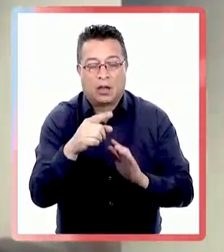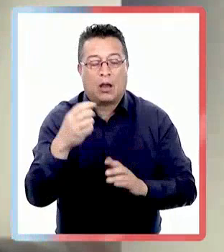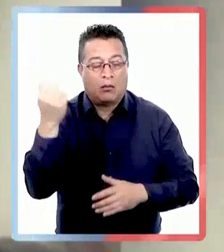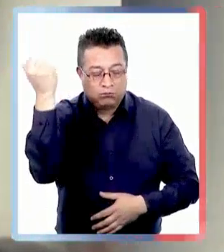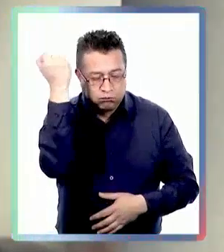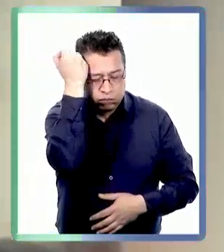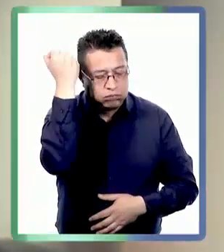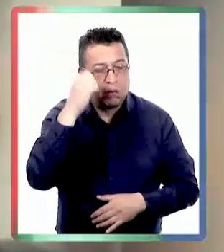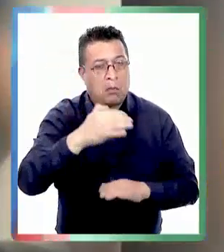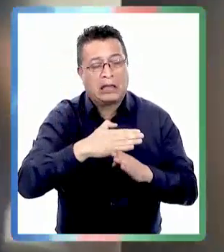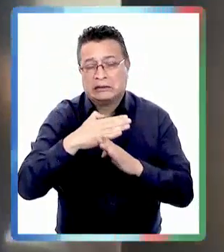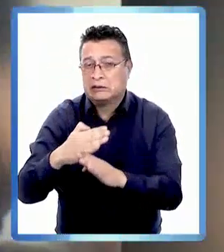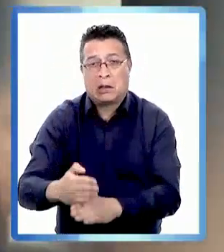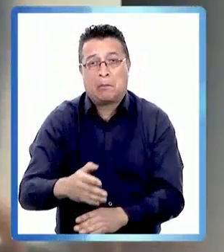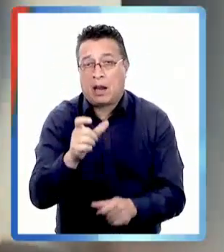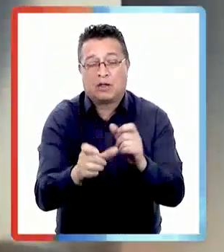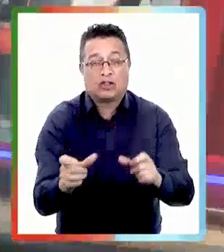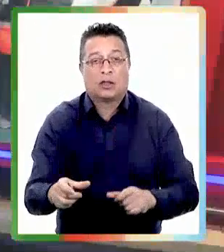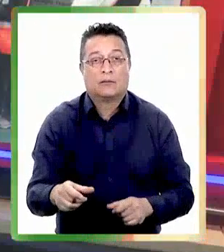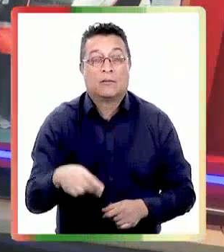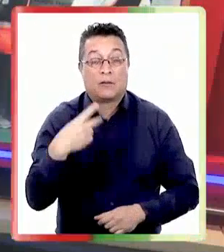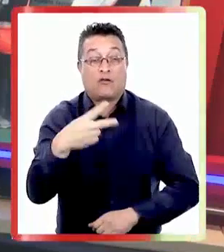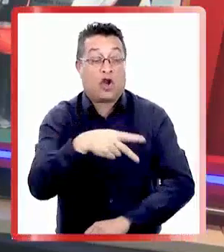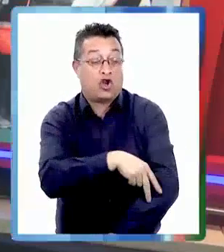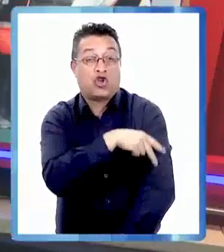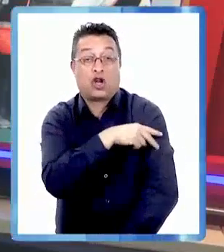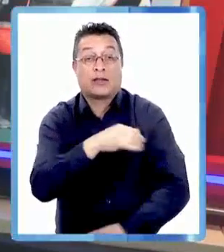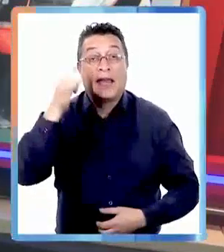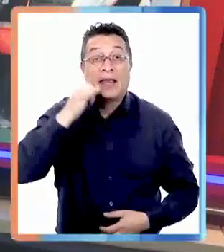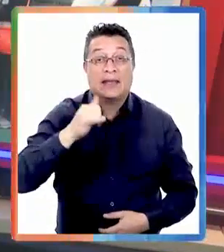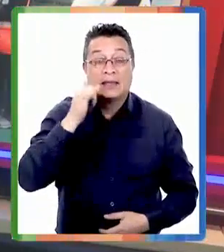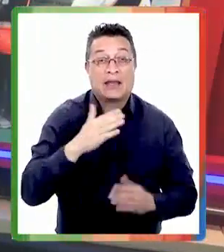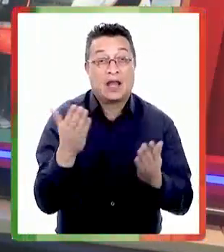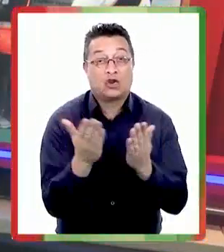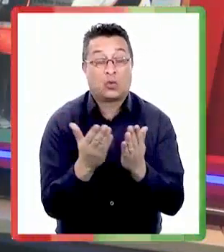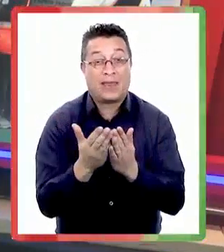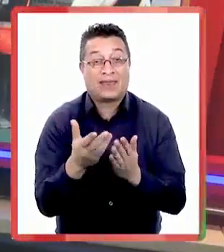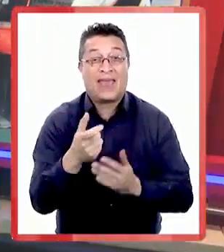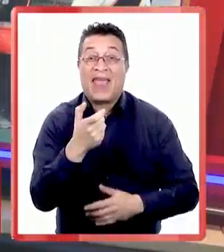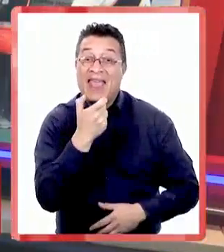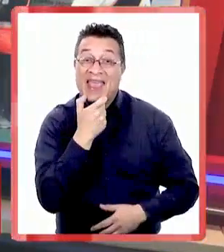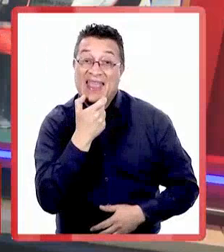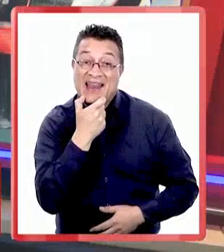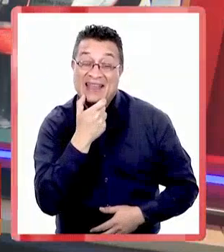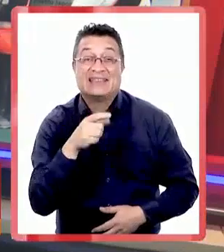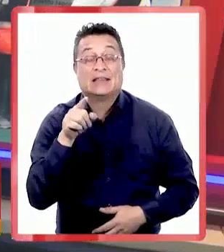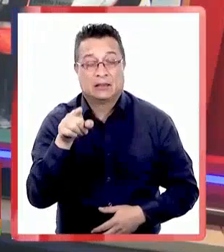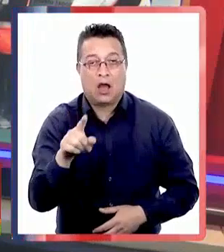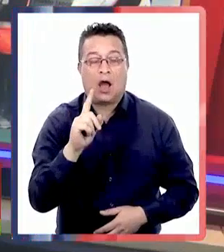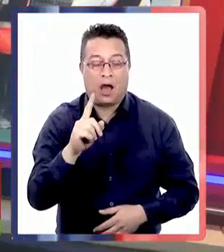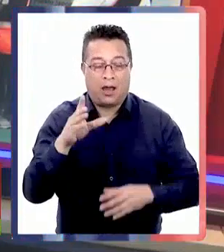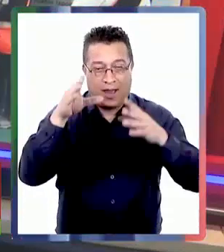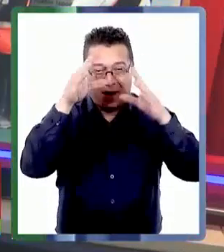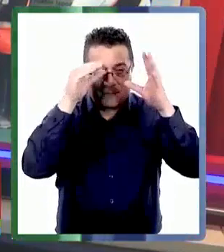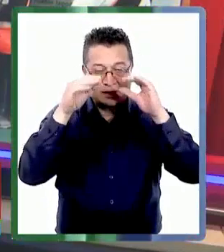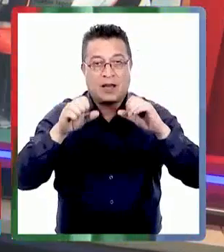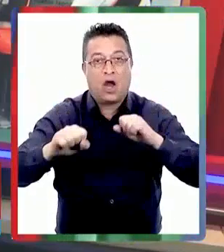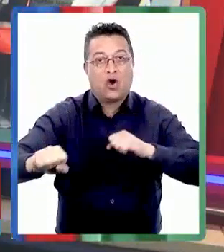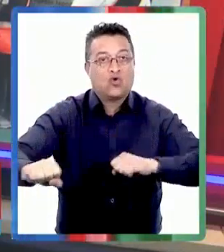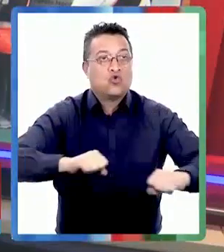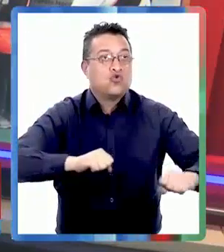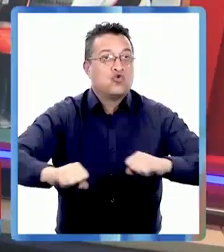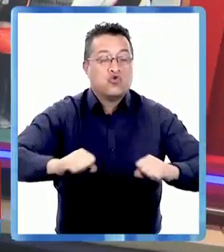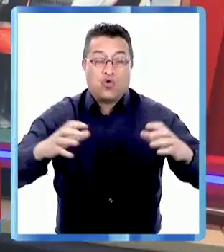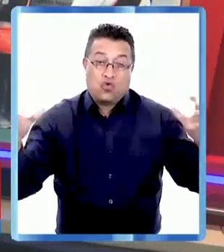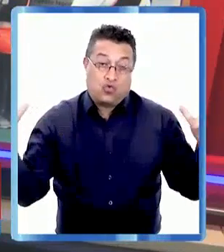que deja huellas irreparables en las personas viajamos al norte en Iquique los estudiantes del colegio inglés tuvieron la oportunidad de vivir la experiencia de un